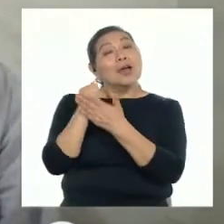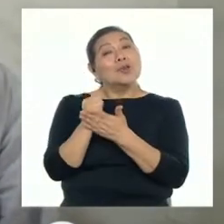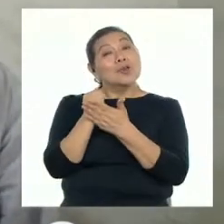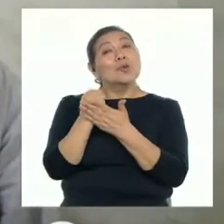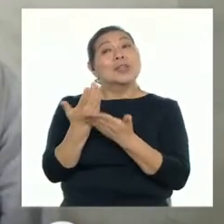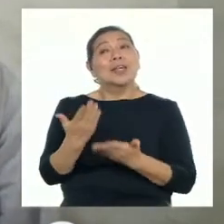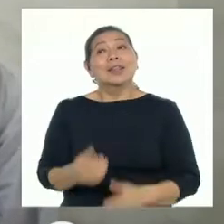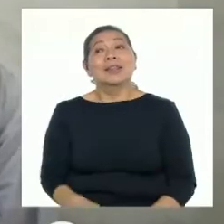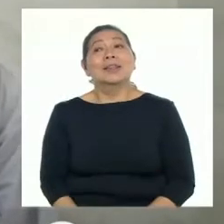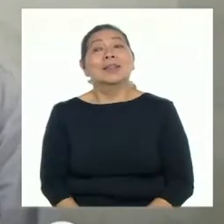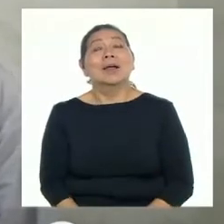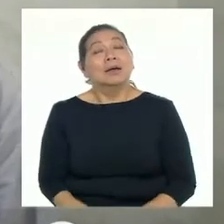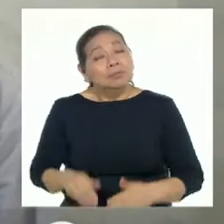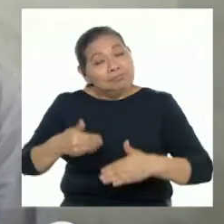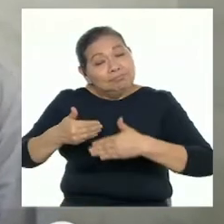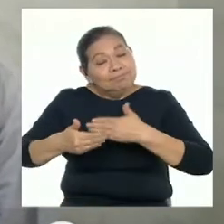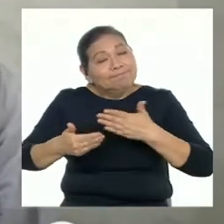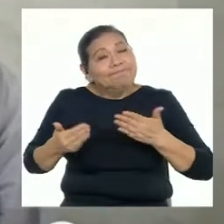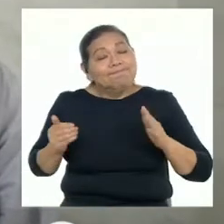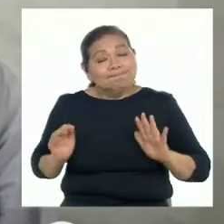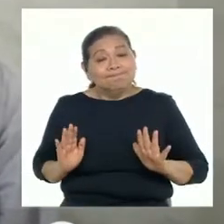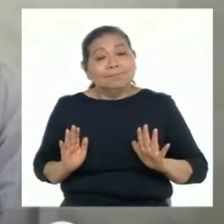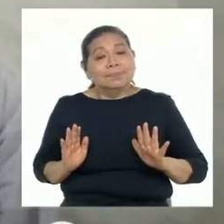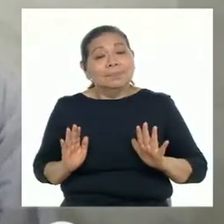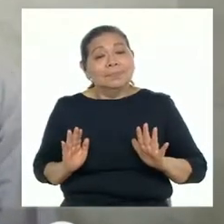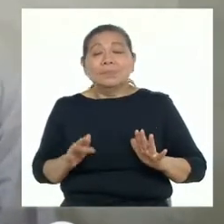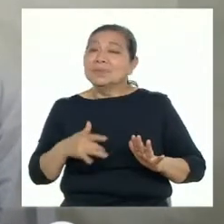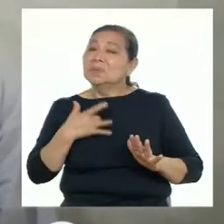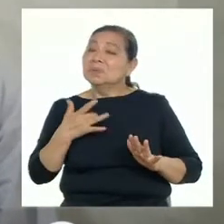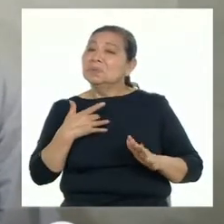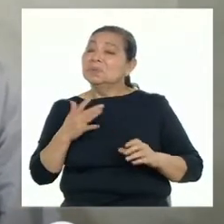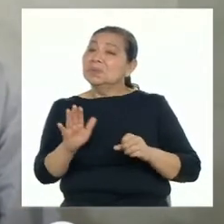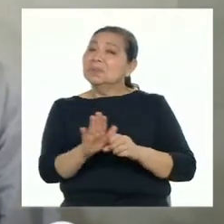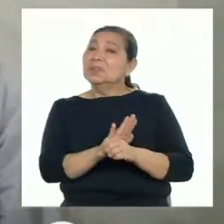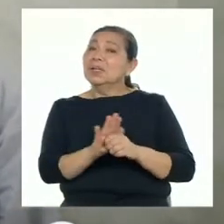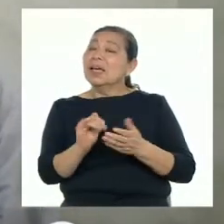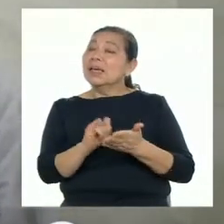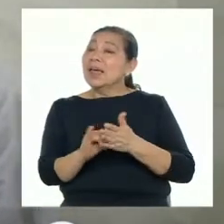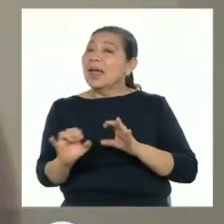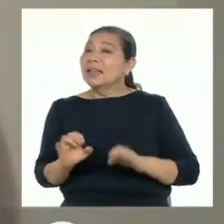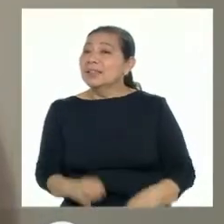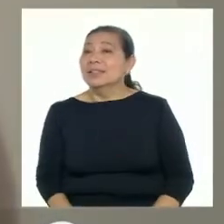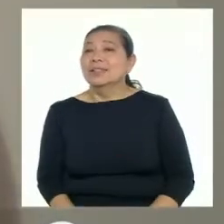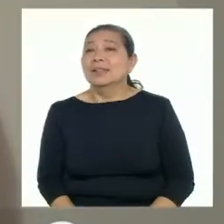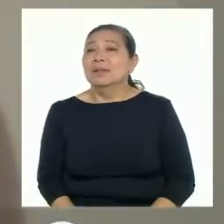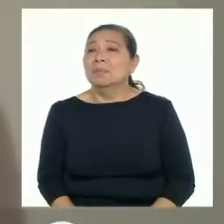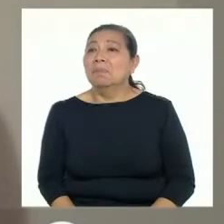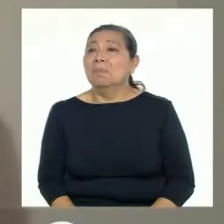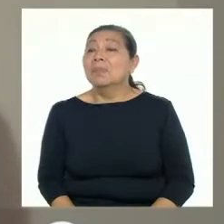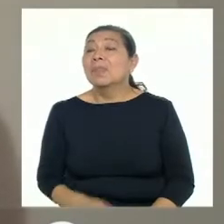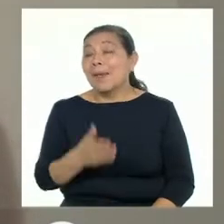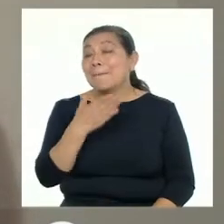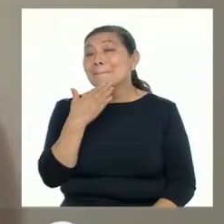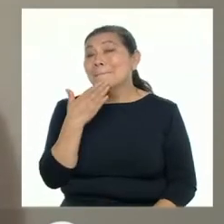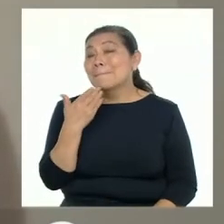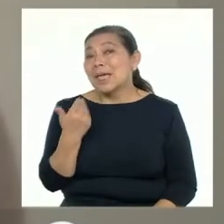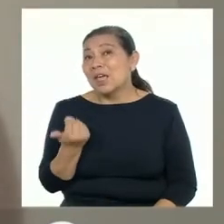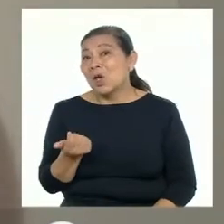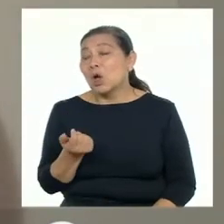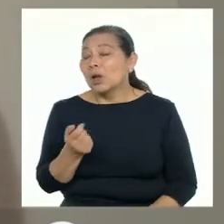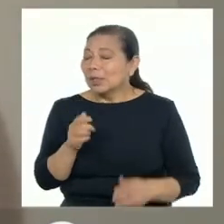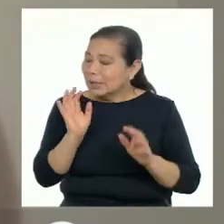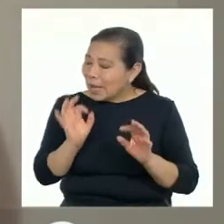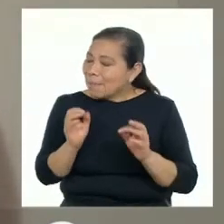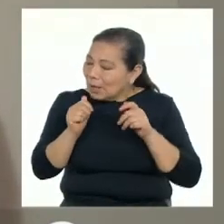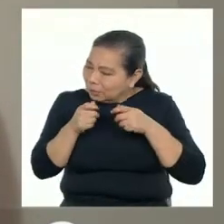a seguir pase lo que pase y a sentirnos plenos con lo que realizamos. Bueno, sería la creatividad, la